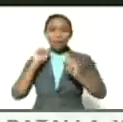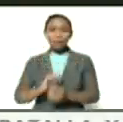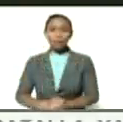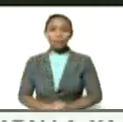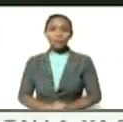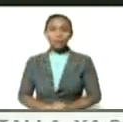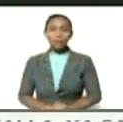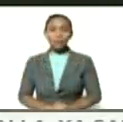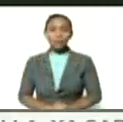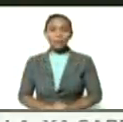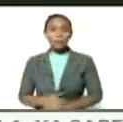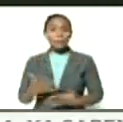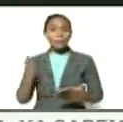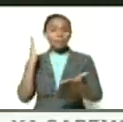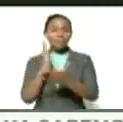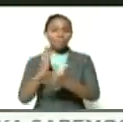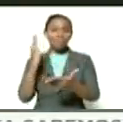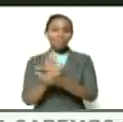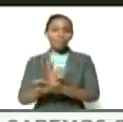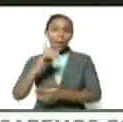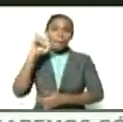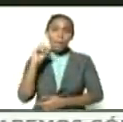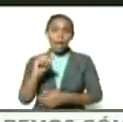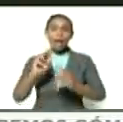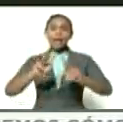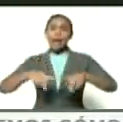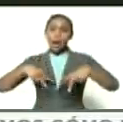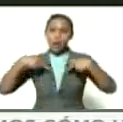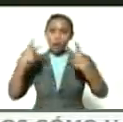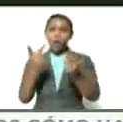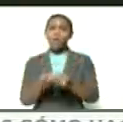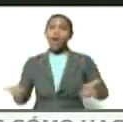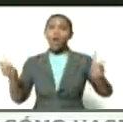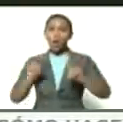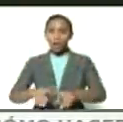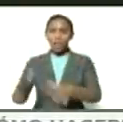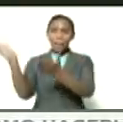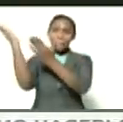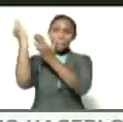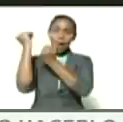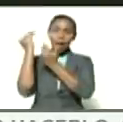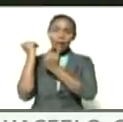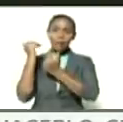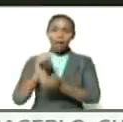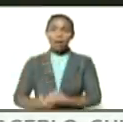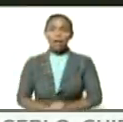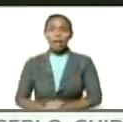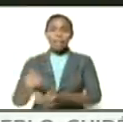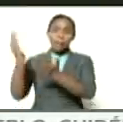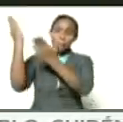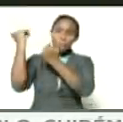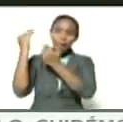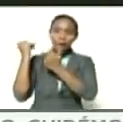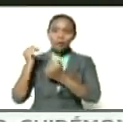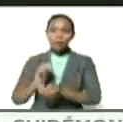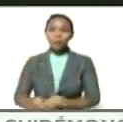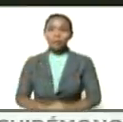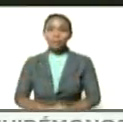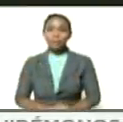y siempre también renovar los valores de esperanza de esperanza